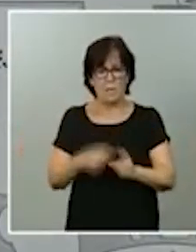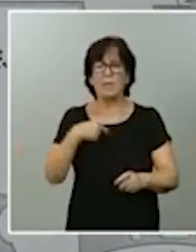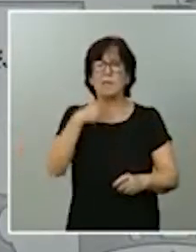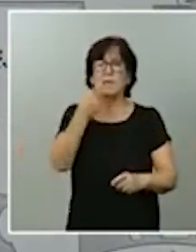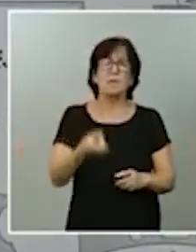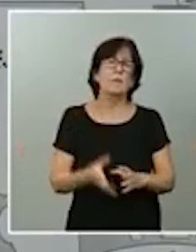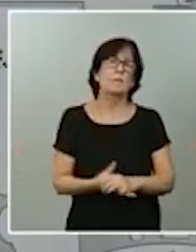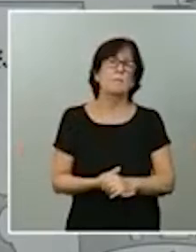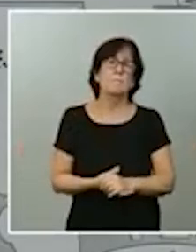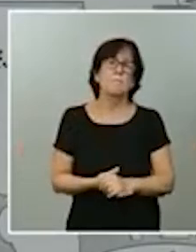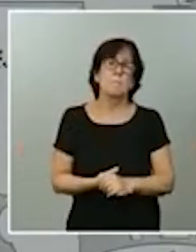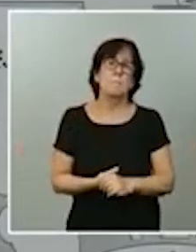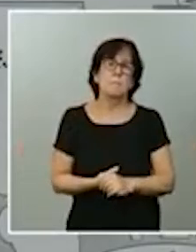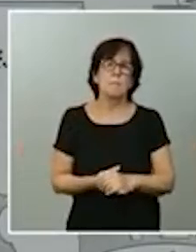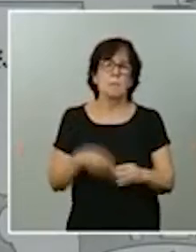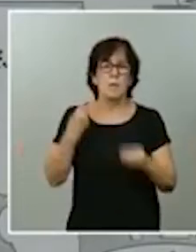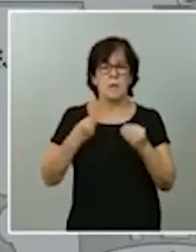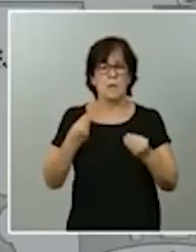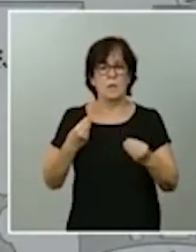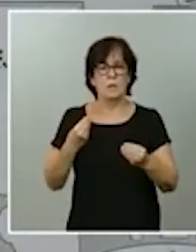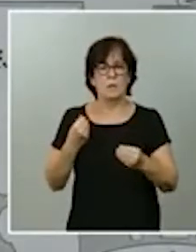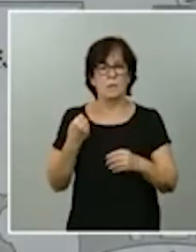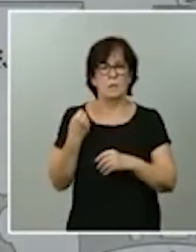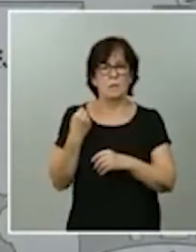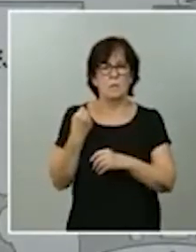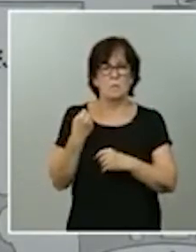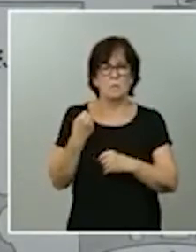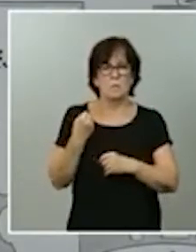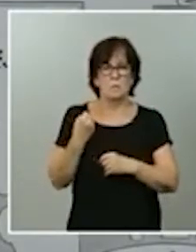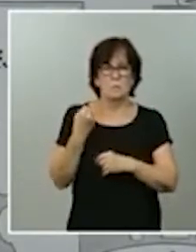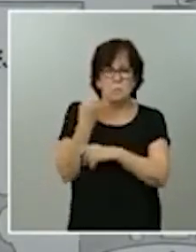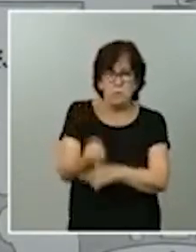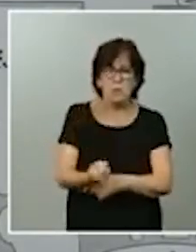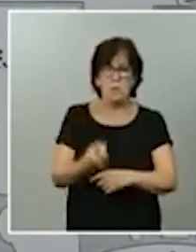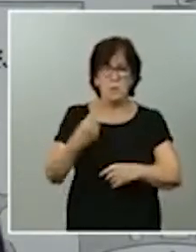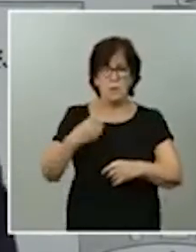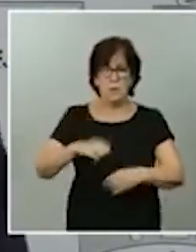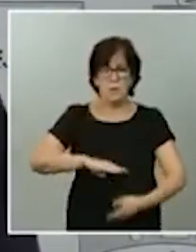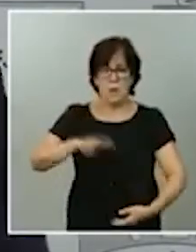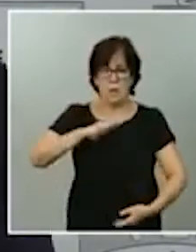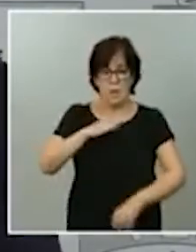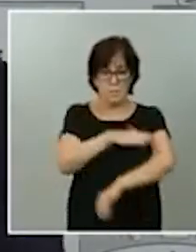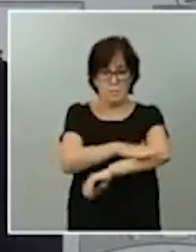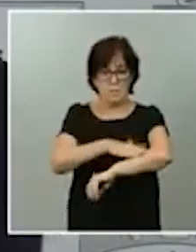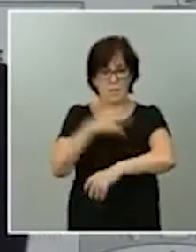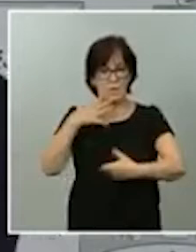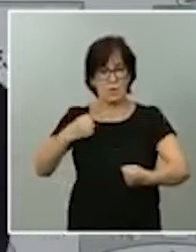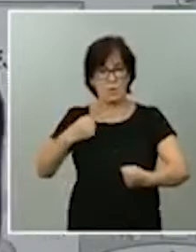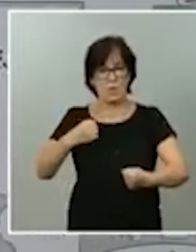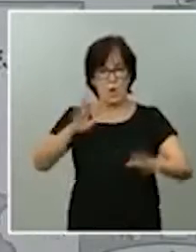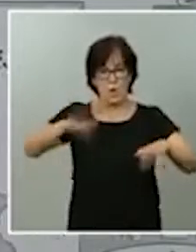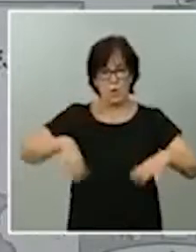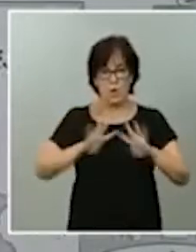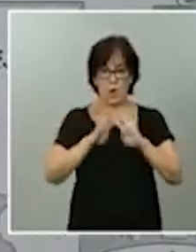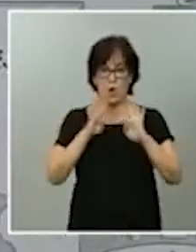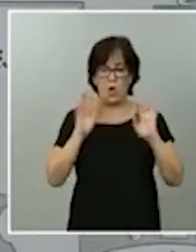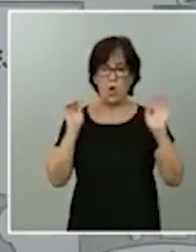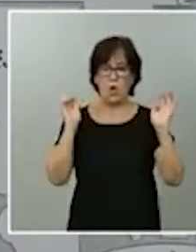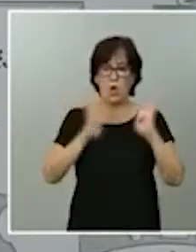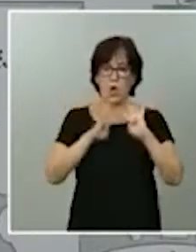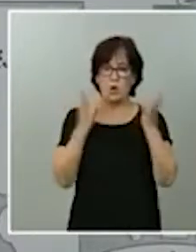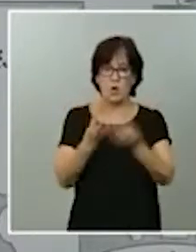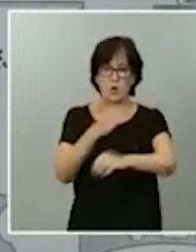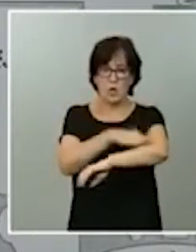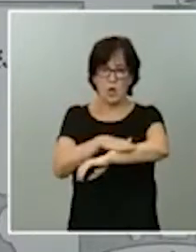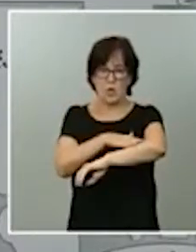de si hemos reforzado las capacidades. Bueno, el Ministerio de Sanidad hay que recordar que en su último Consejo de Ministros hizo dos cosas importantes. La